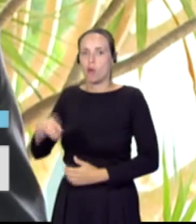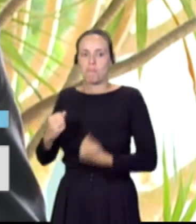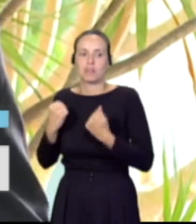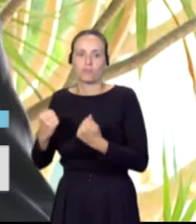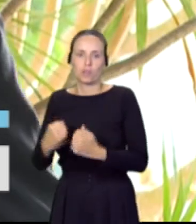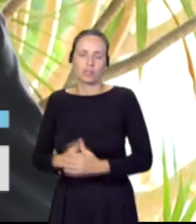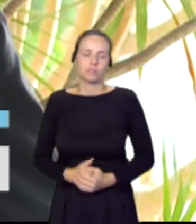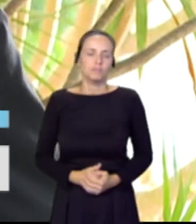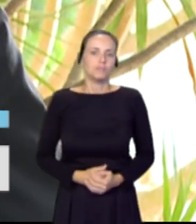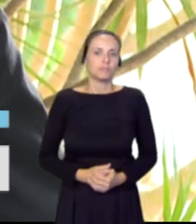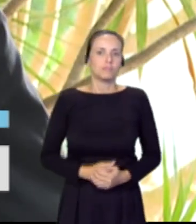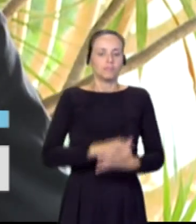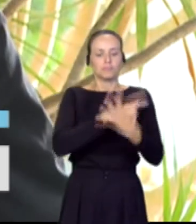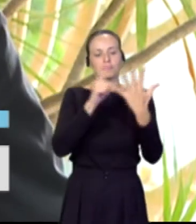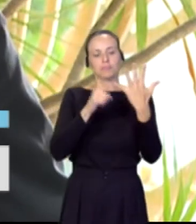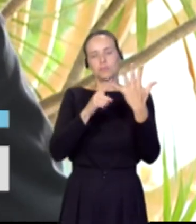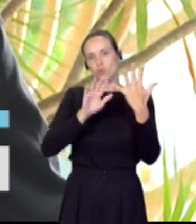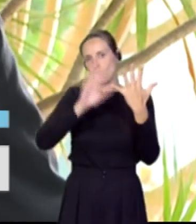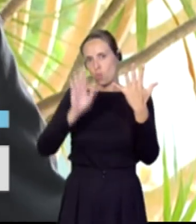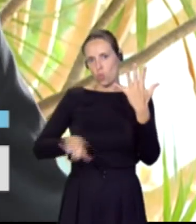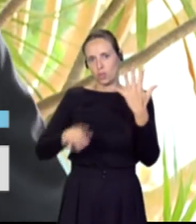Por último, en quinto lugar,